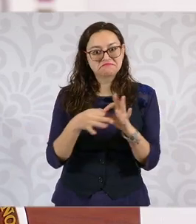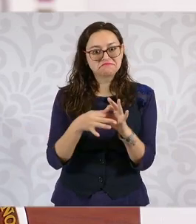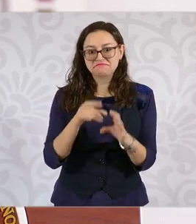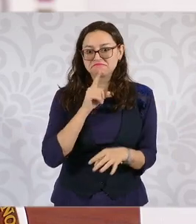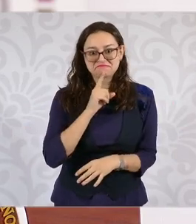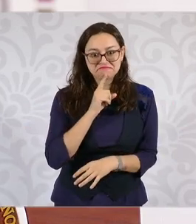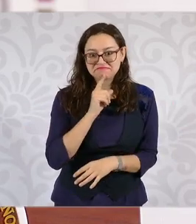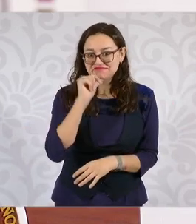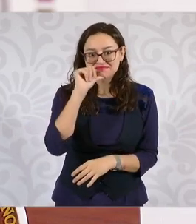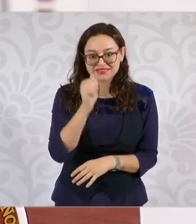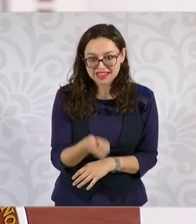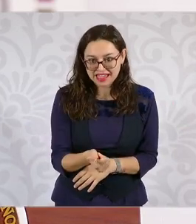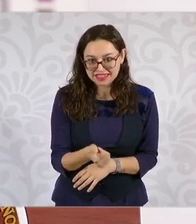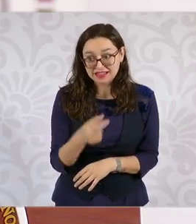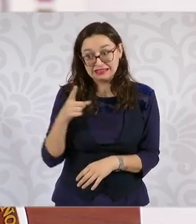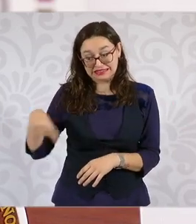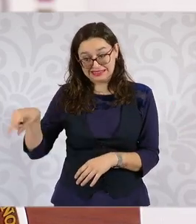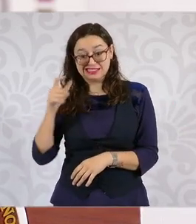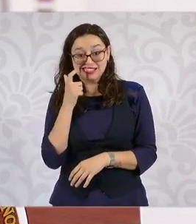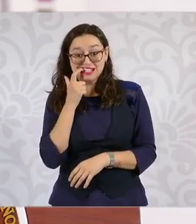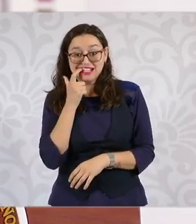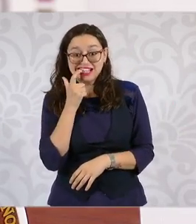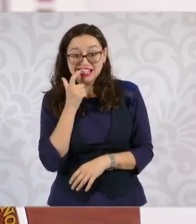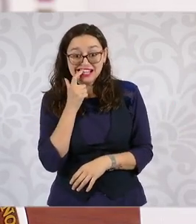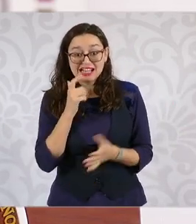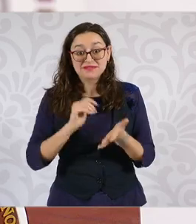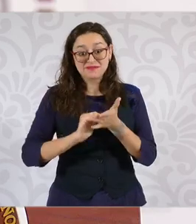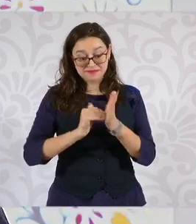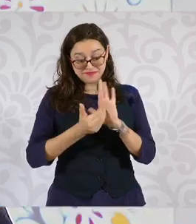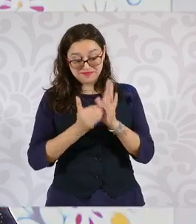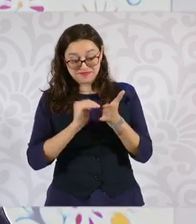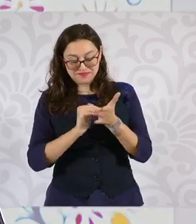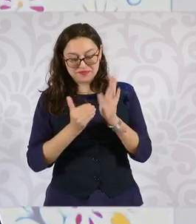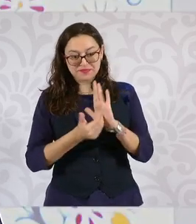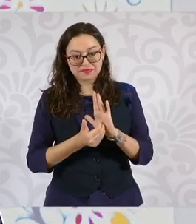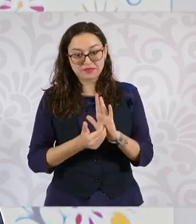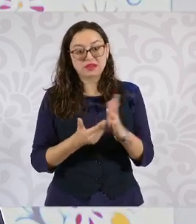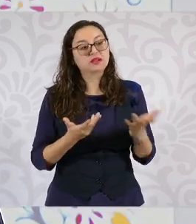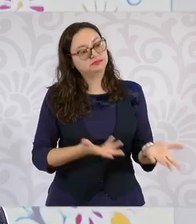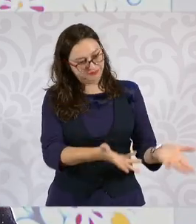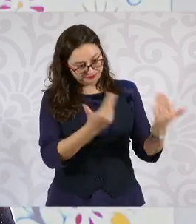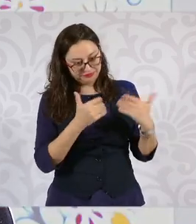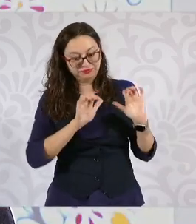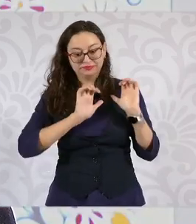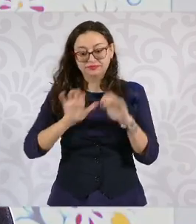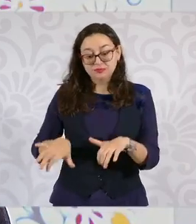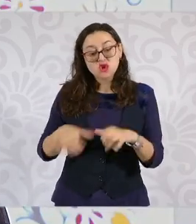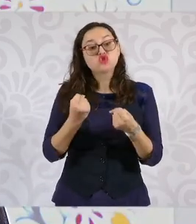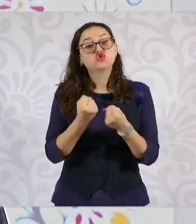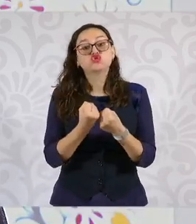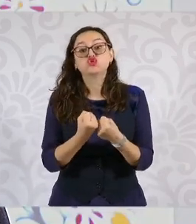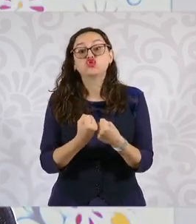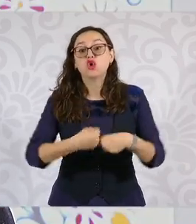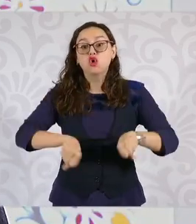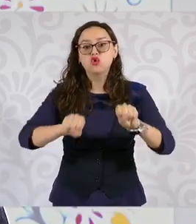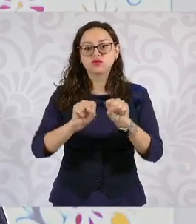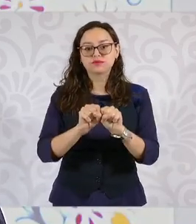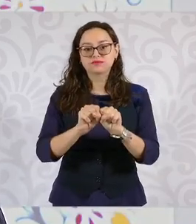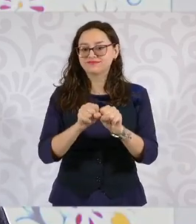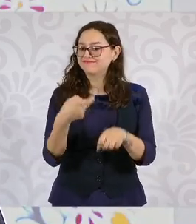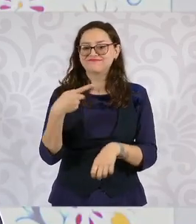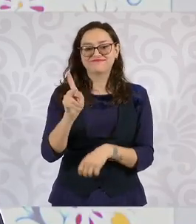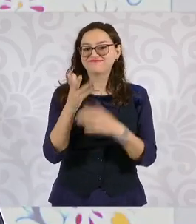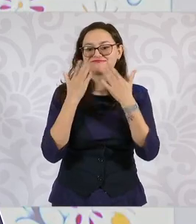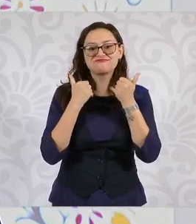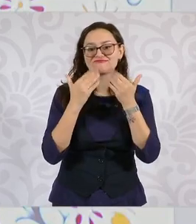empleador con sus trabajadores. Entonces, se contratan como socios que no son socios, solamente